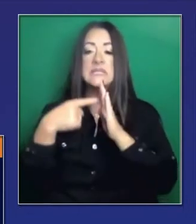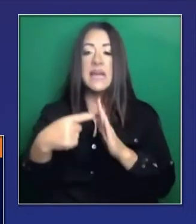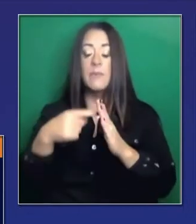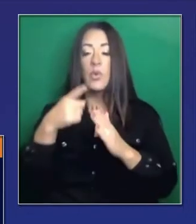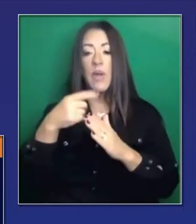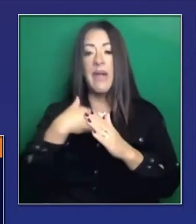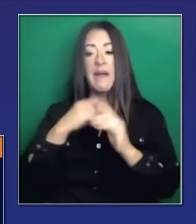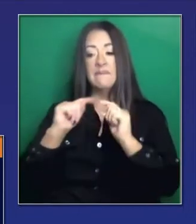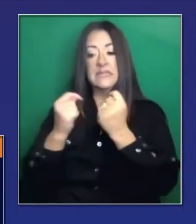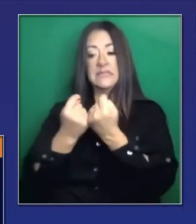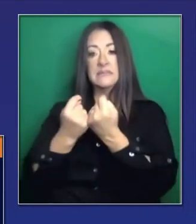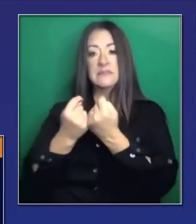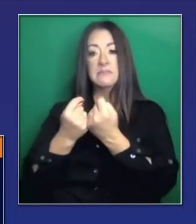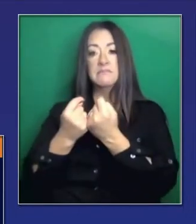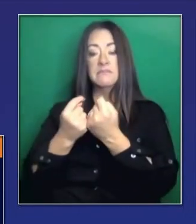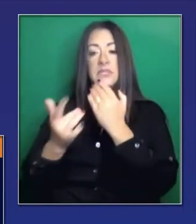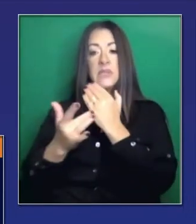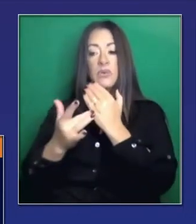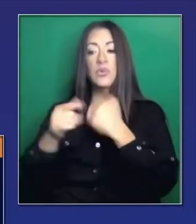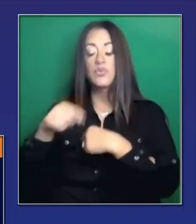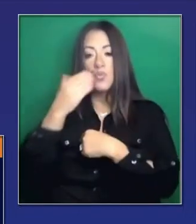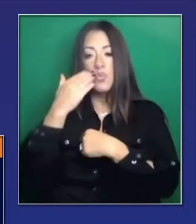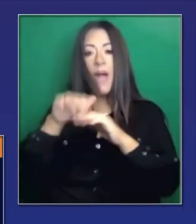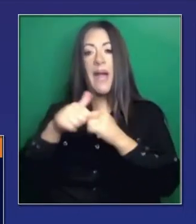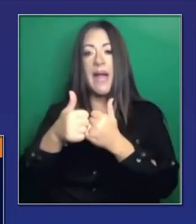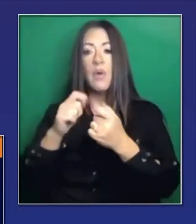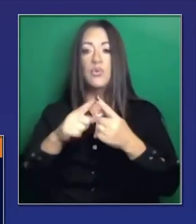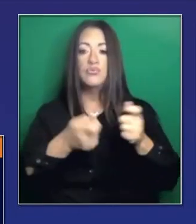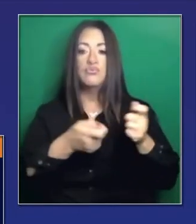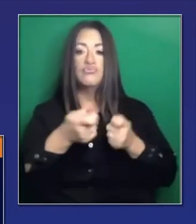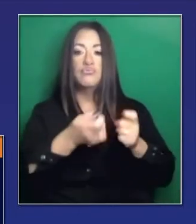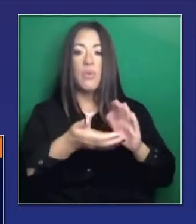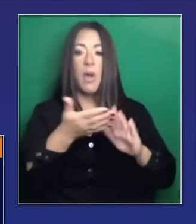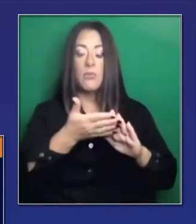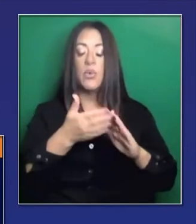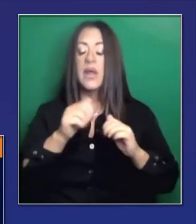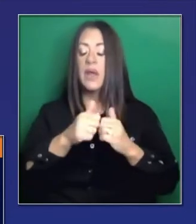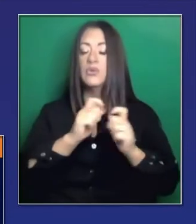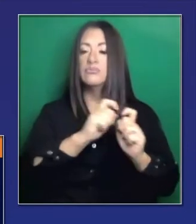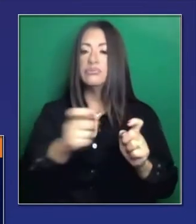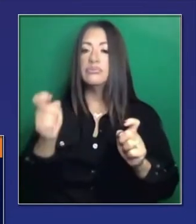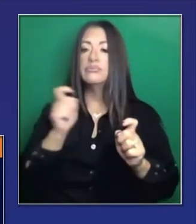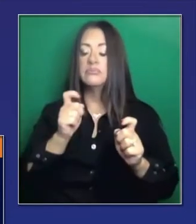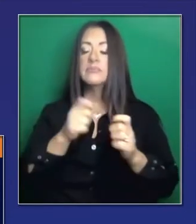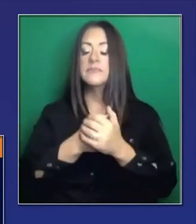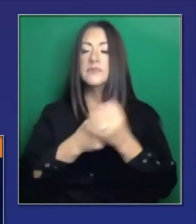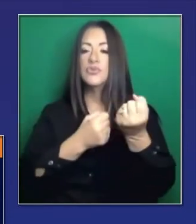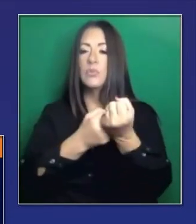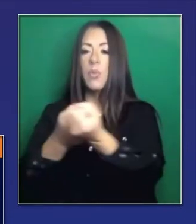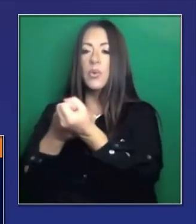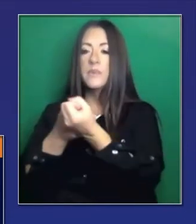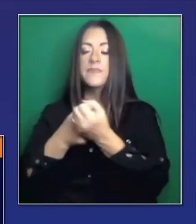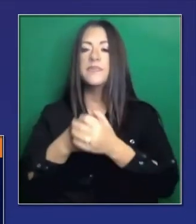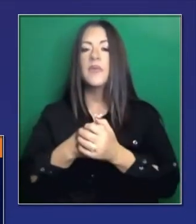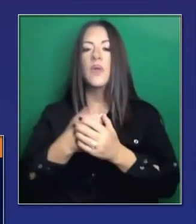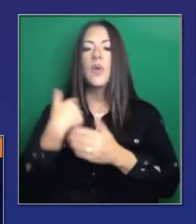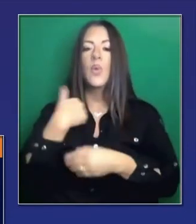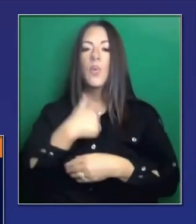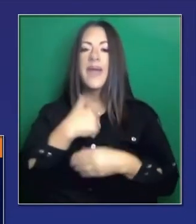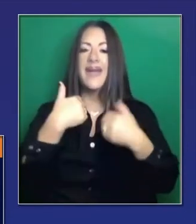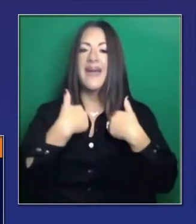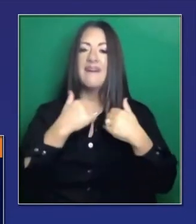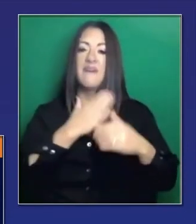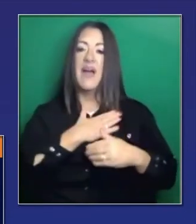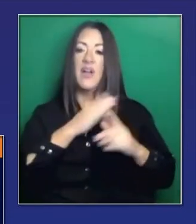Menciono a ese equipo de oxígeno estatal que creamos. También OSHPAD. Trabajando con el cuerpo de